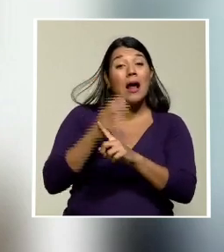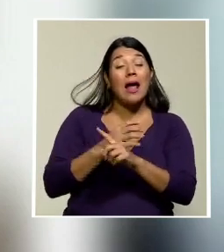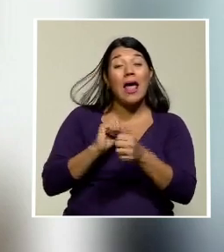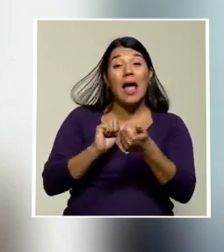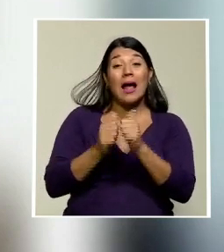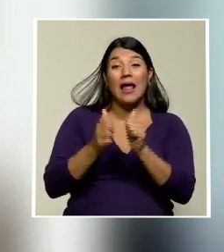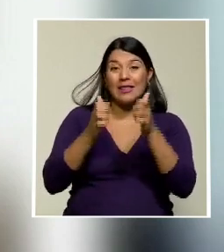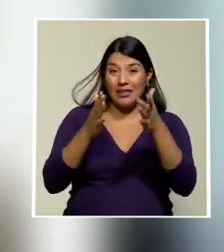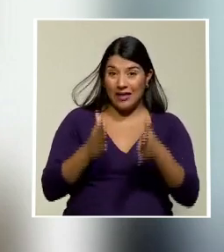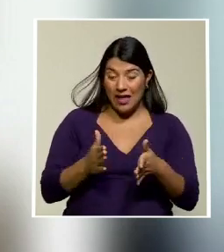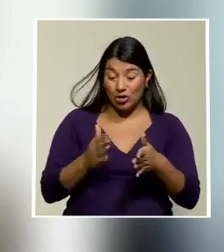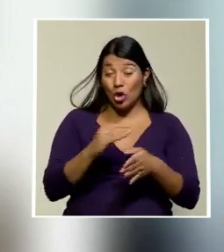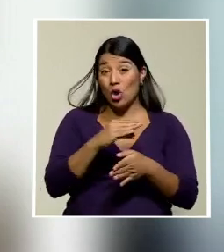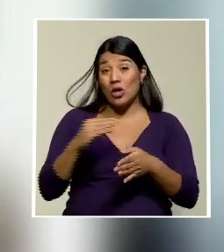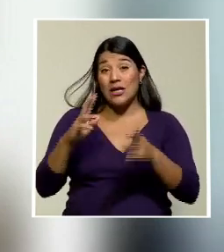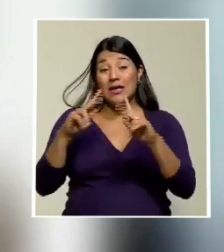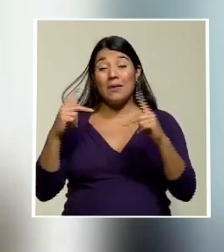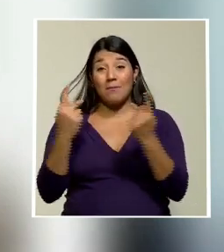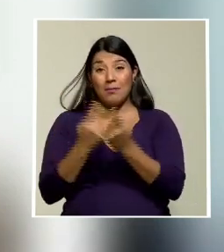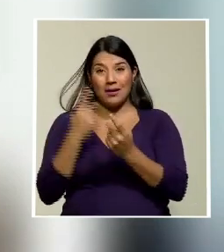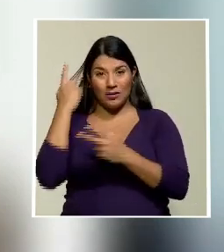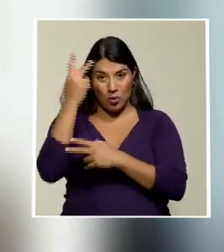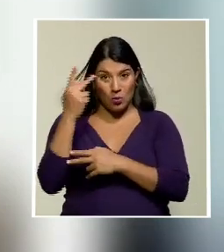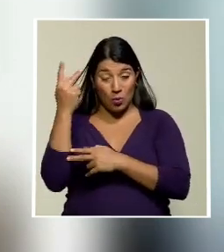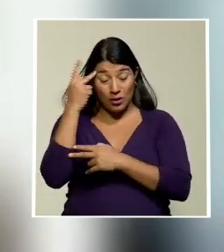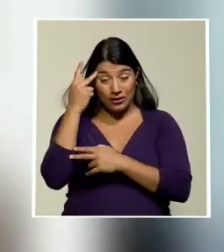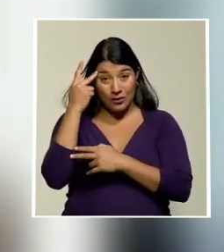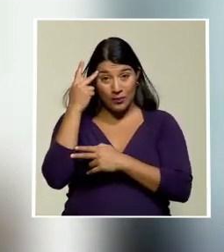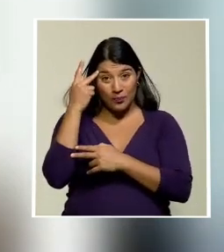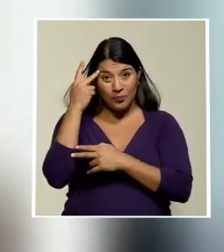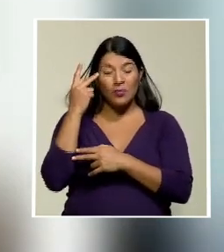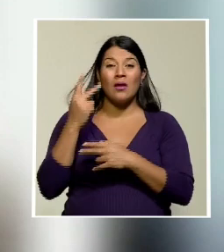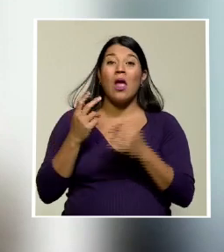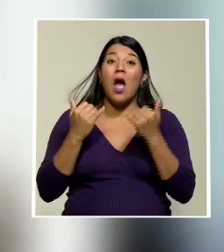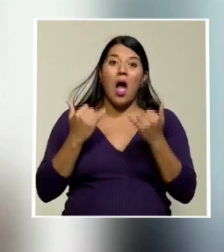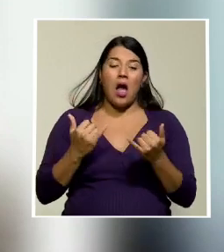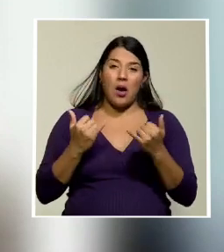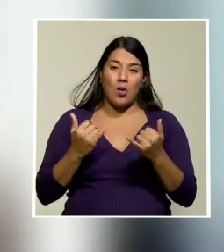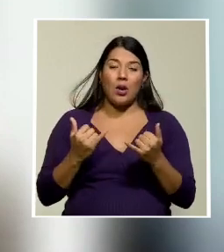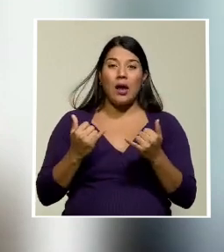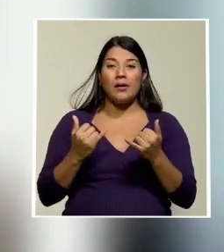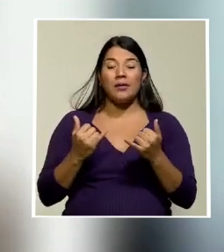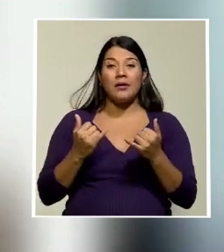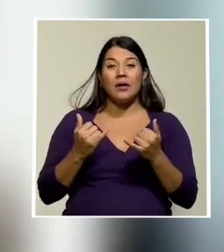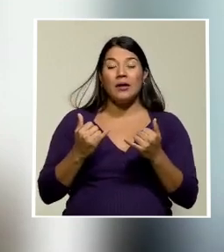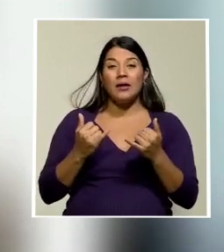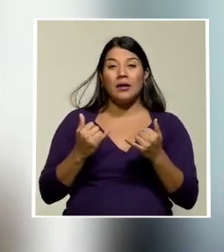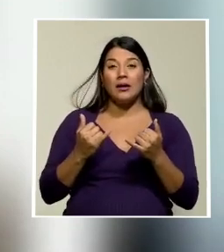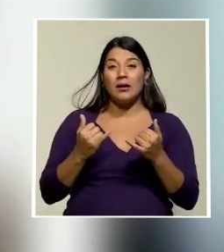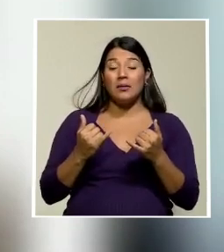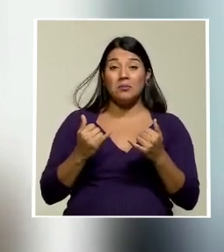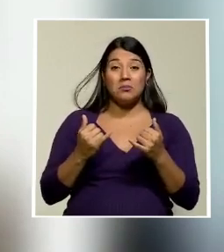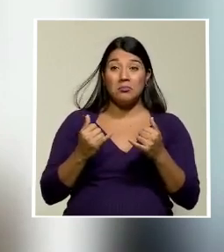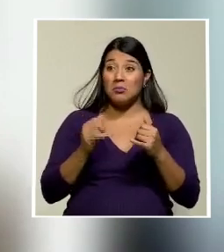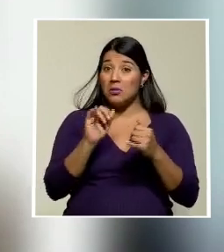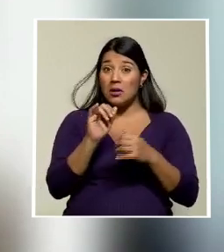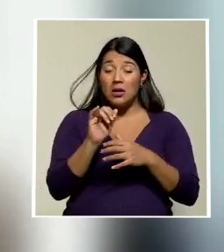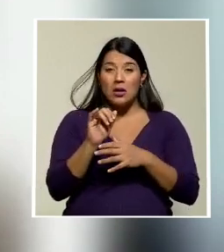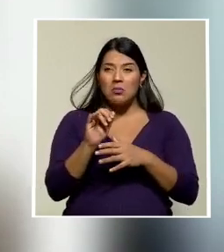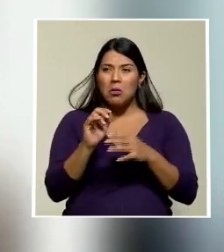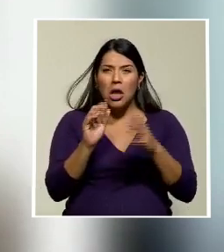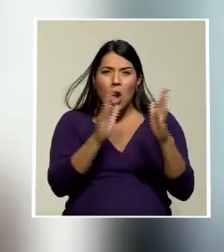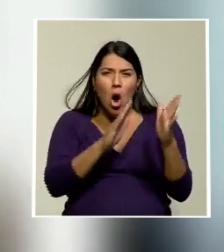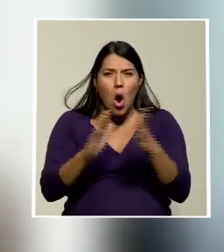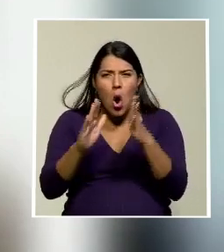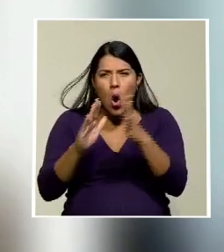partidos políticos. En realidad, en cuanto a posiciones, por así decirlo, no encontramos